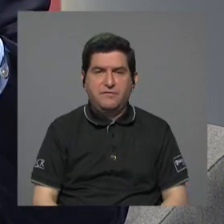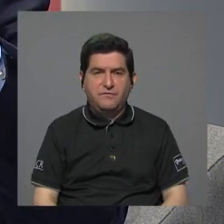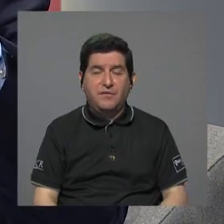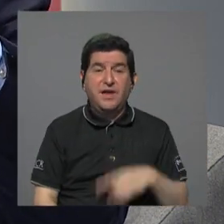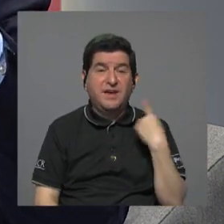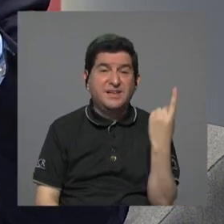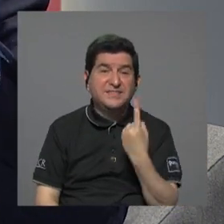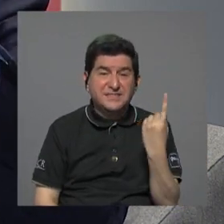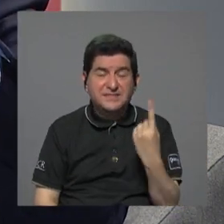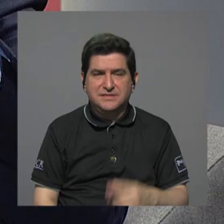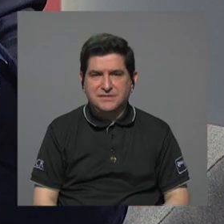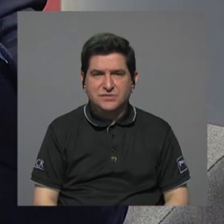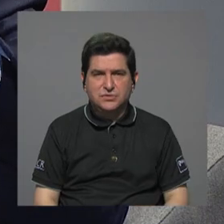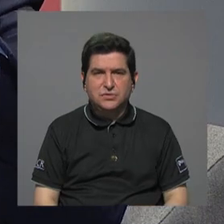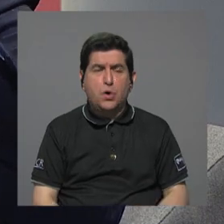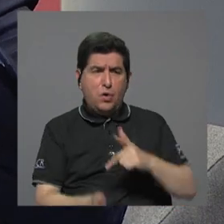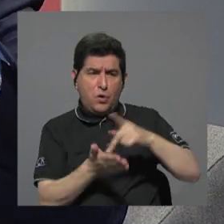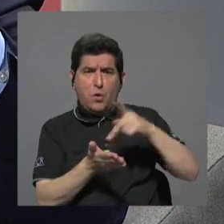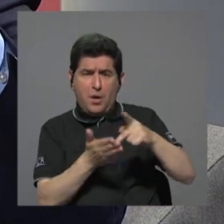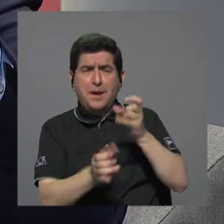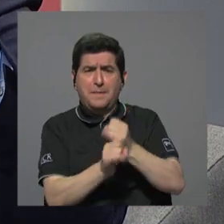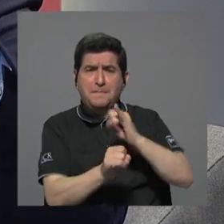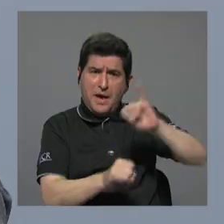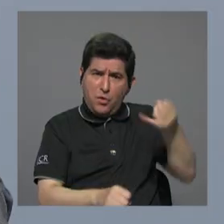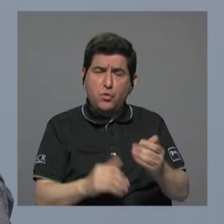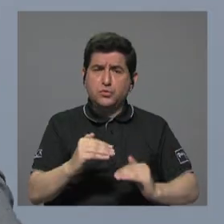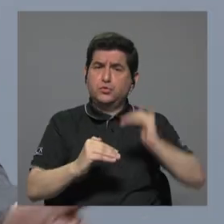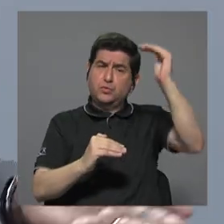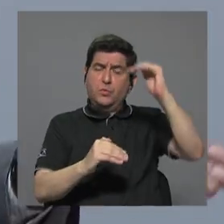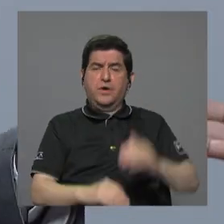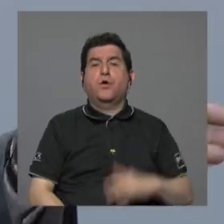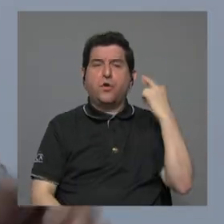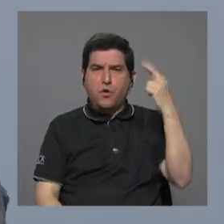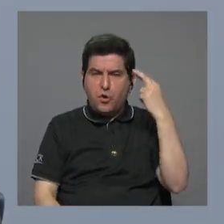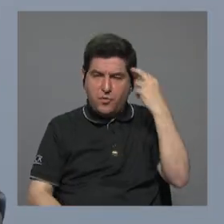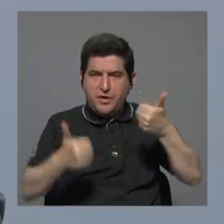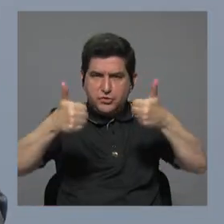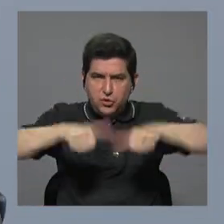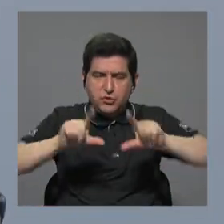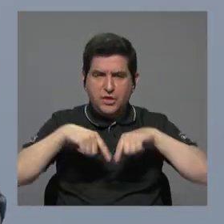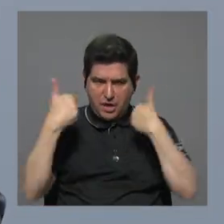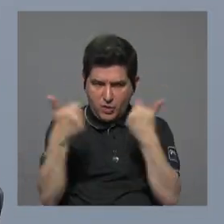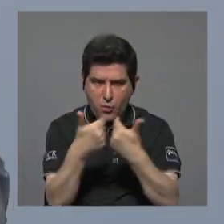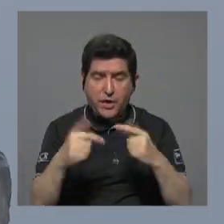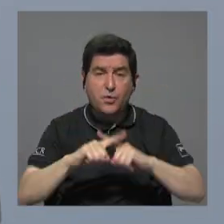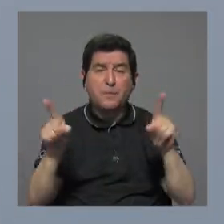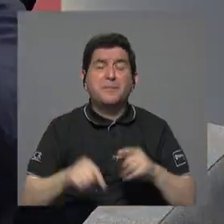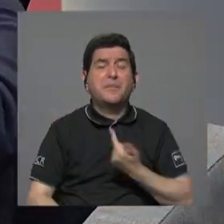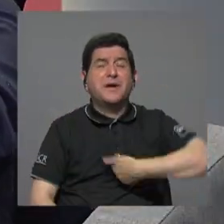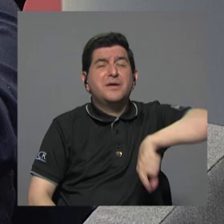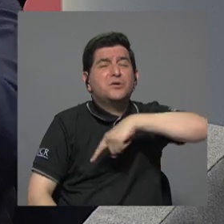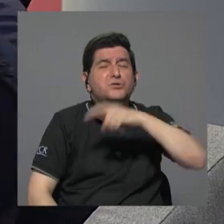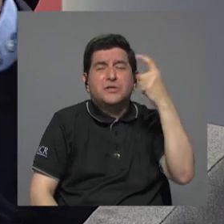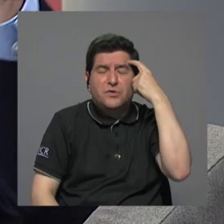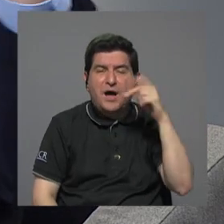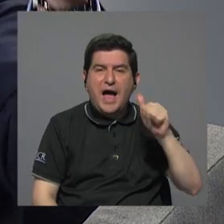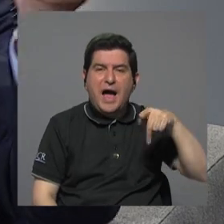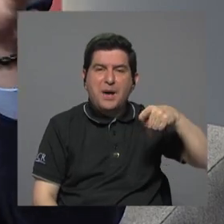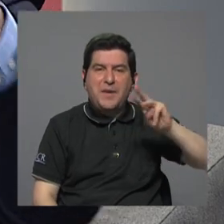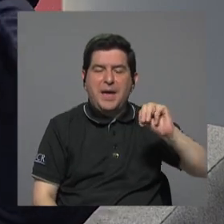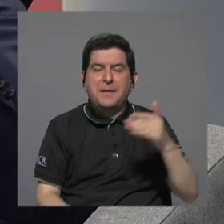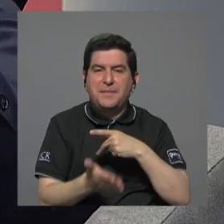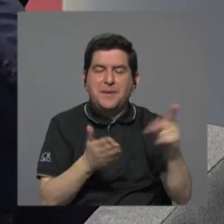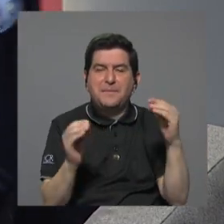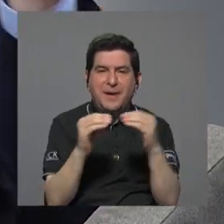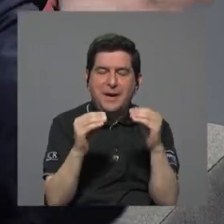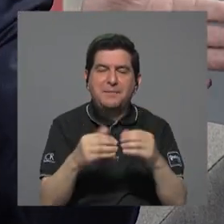a ir únicamente no en Japdeva ganaba más por supuesto por razones convencionales por supuesto pero si nos vamos a ir a que la APM va a pagar más